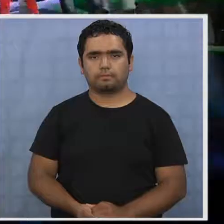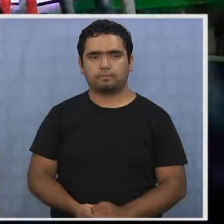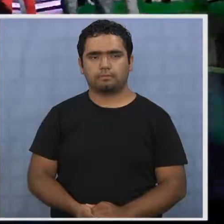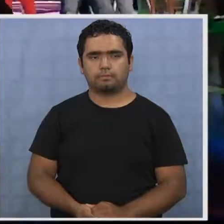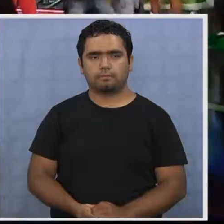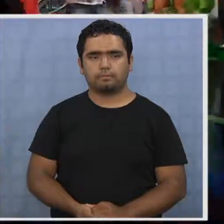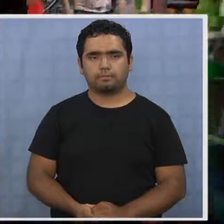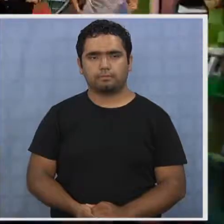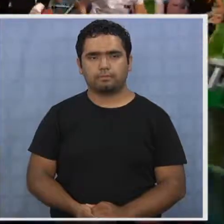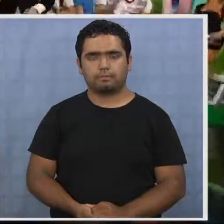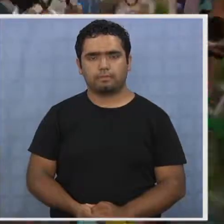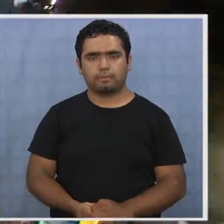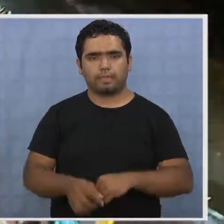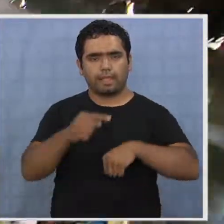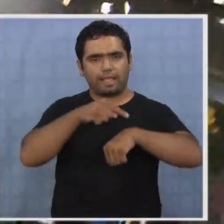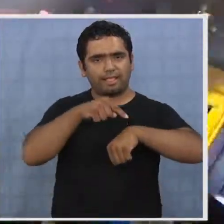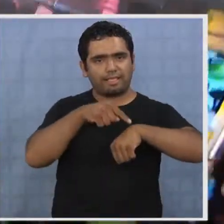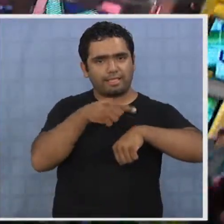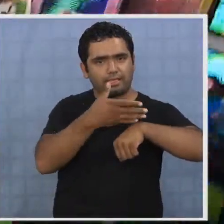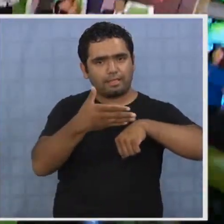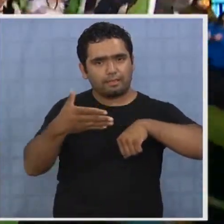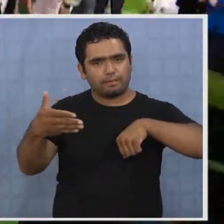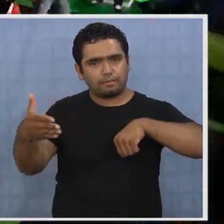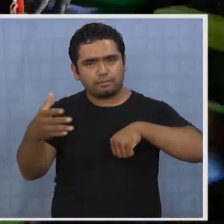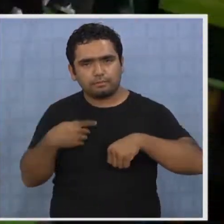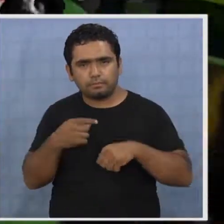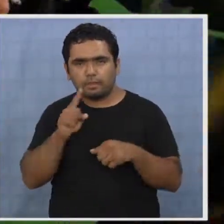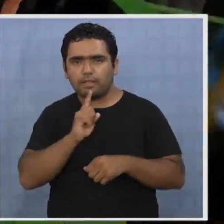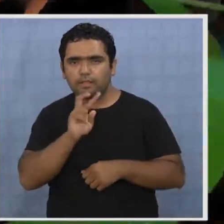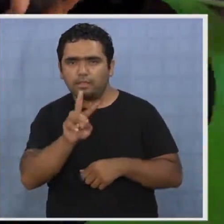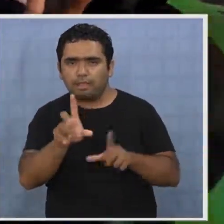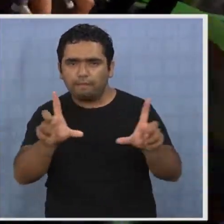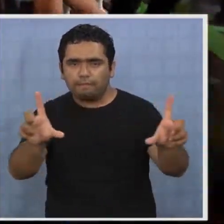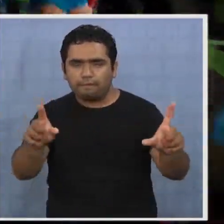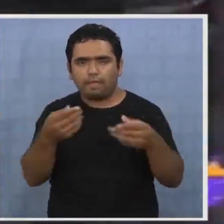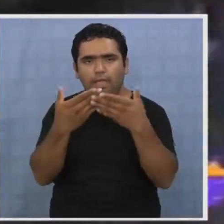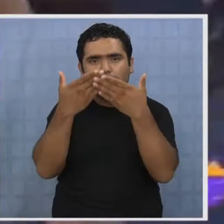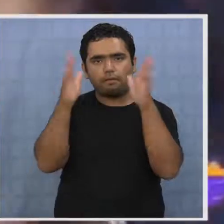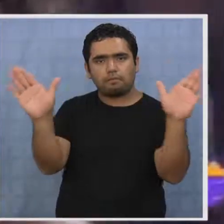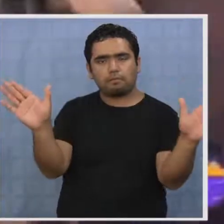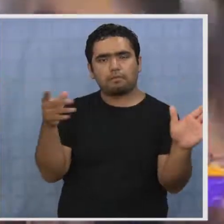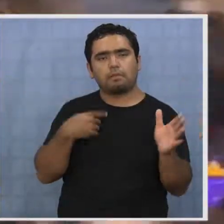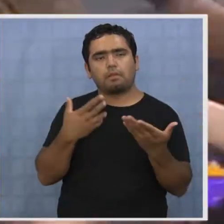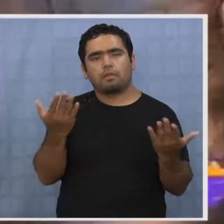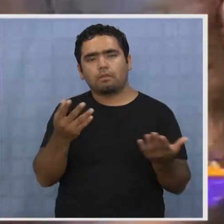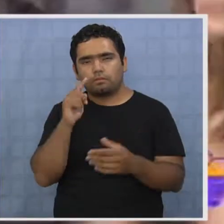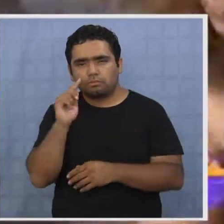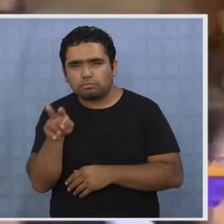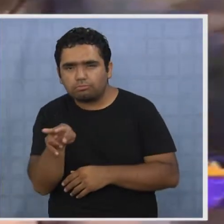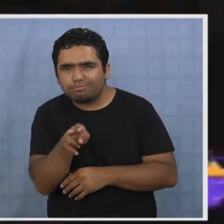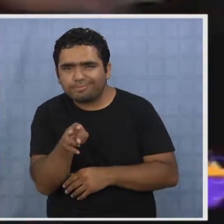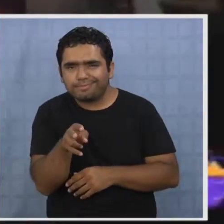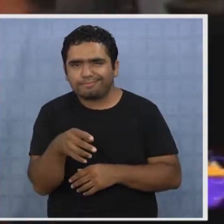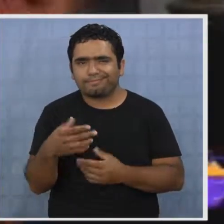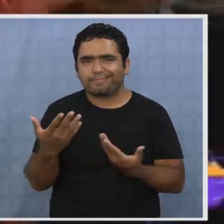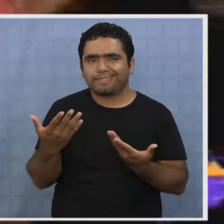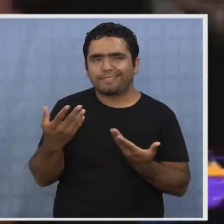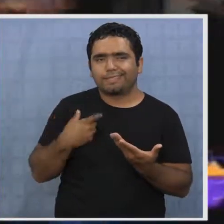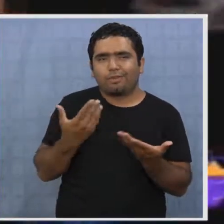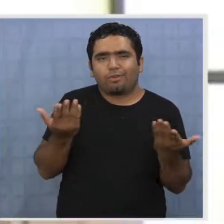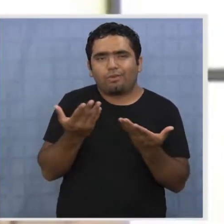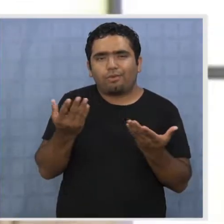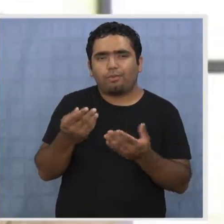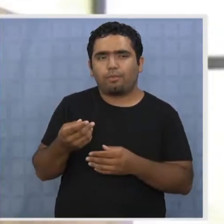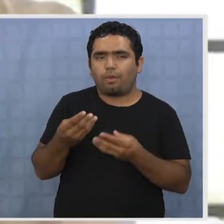Cada cierto tiempo se cuestiona a la televisión abierta chilena por su calidad y la programación que incluye en sus